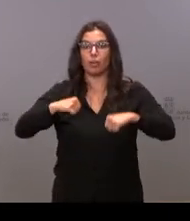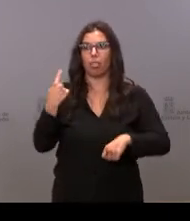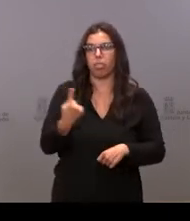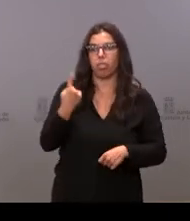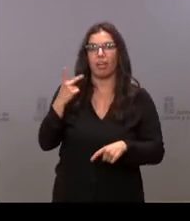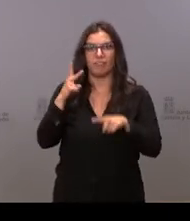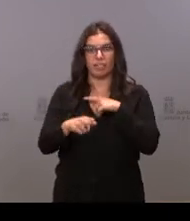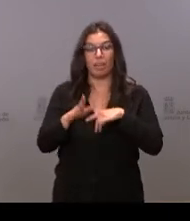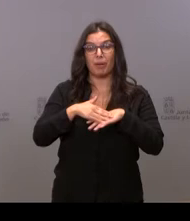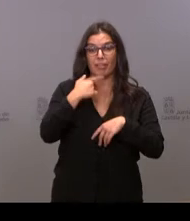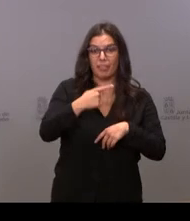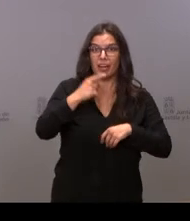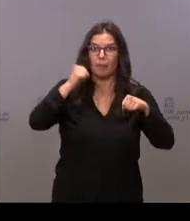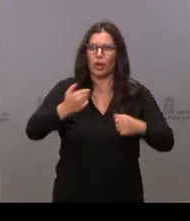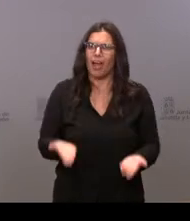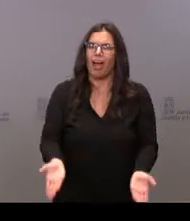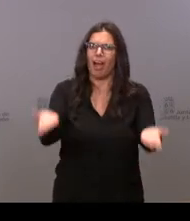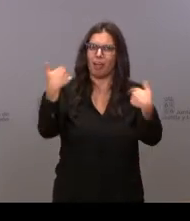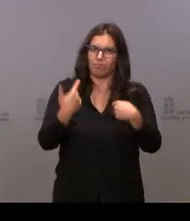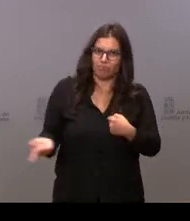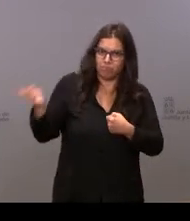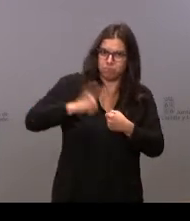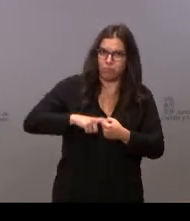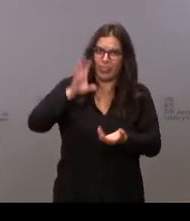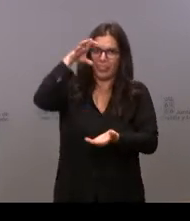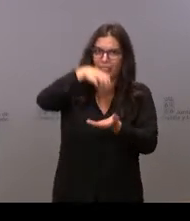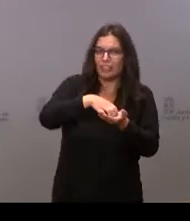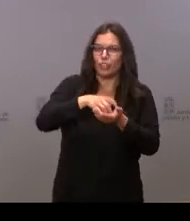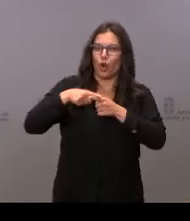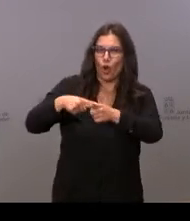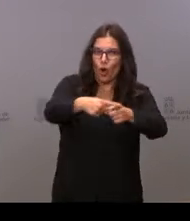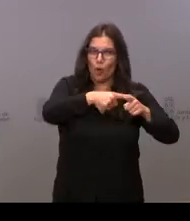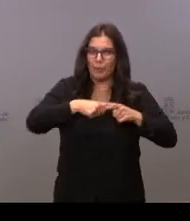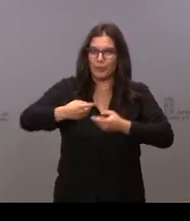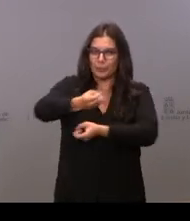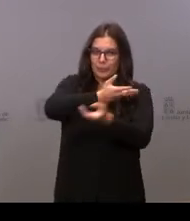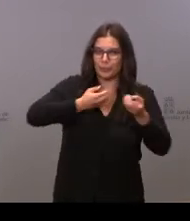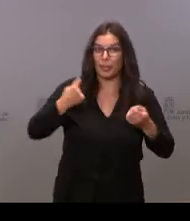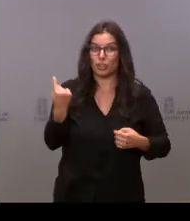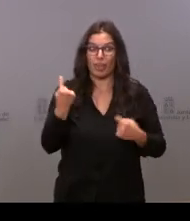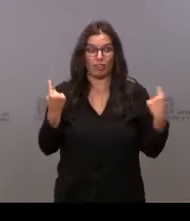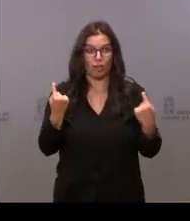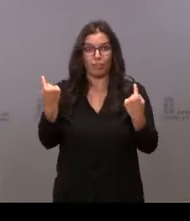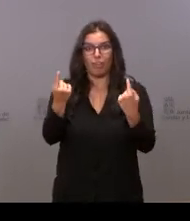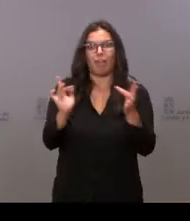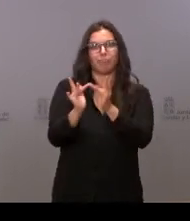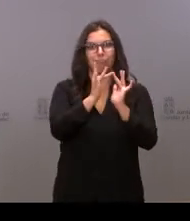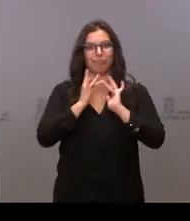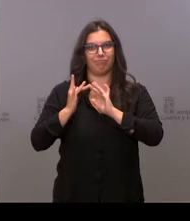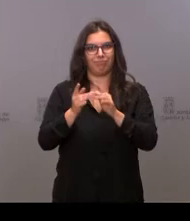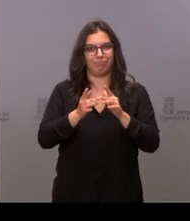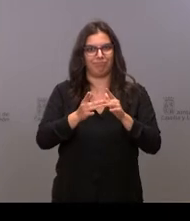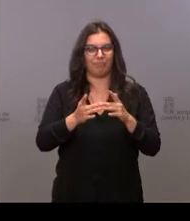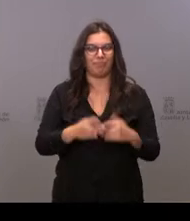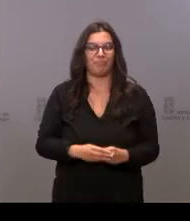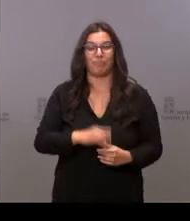para decir a los mayores uniros en un centro y compartir vuestra soledad. En